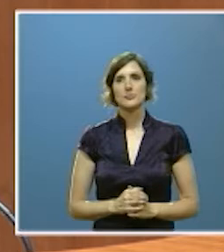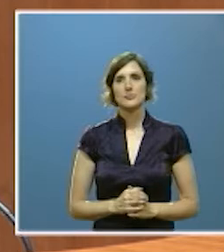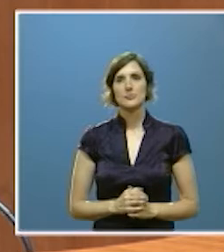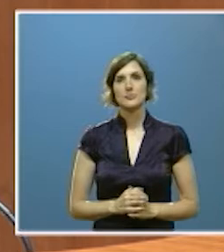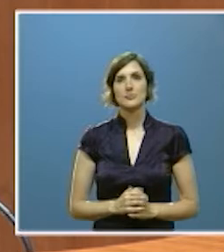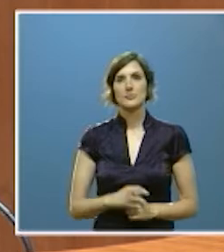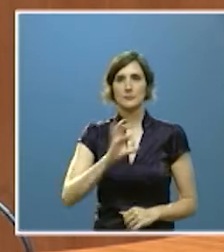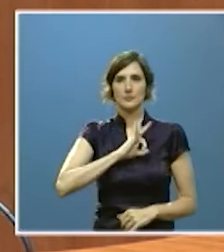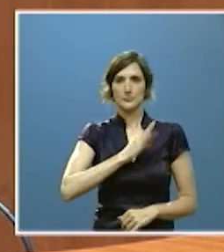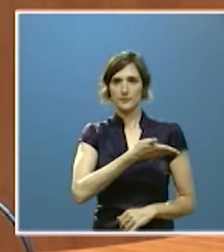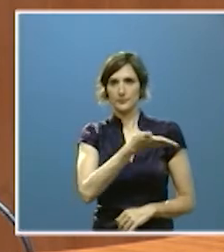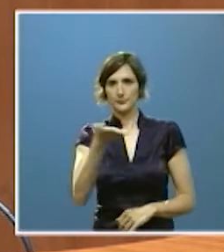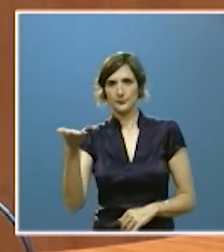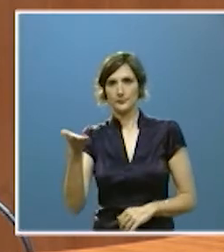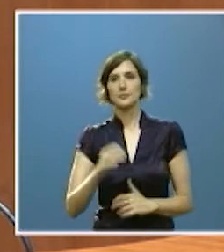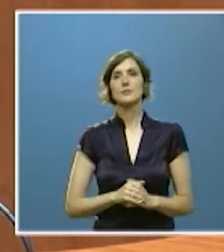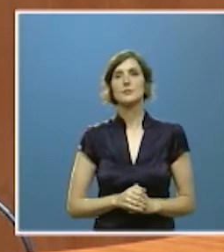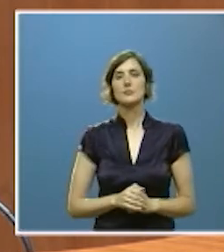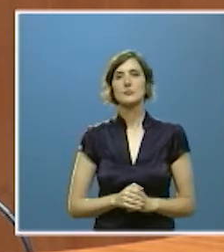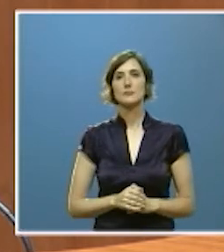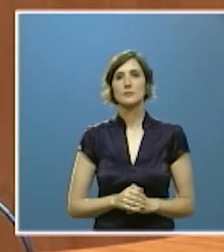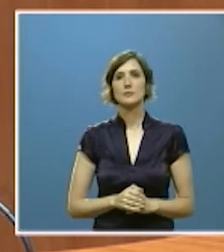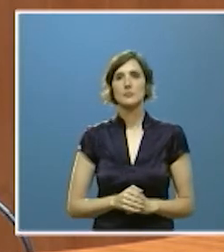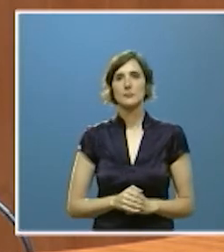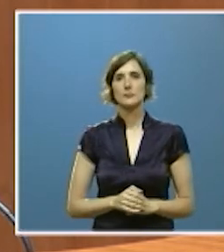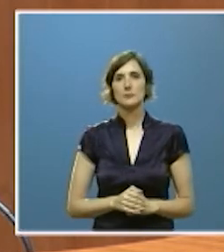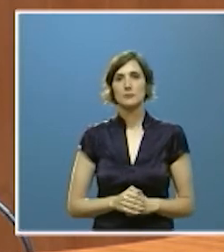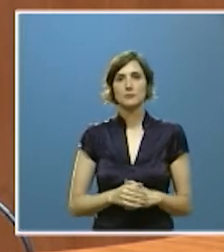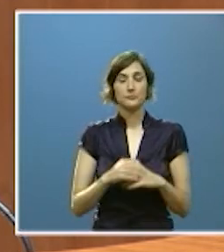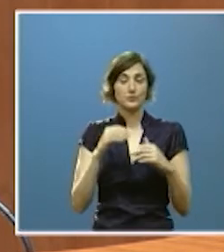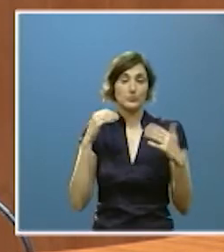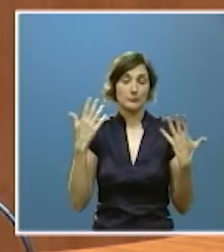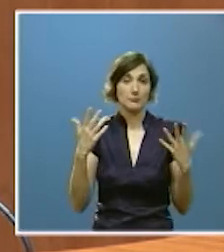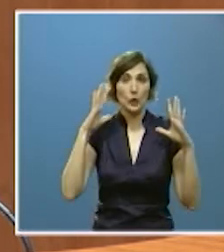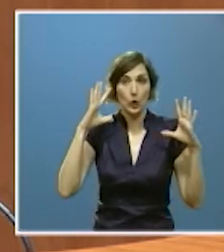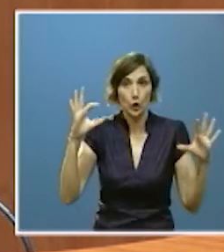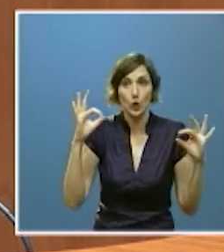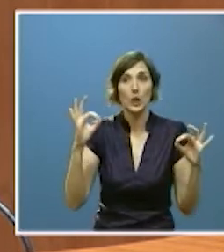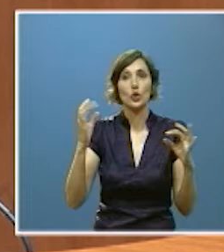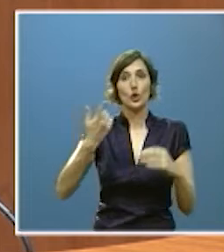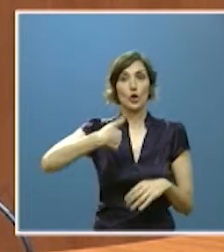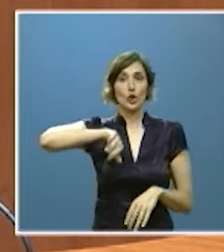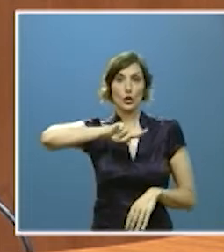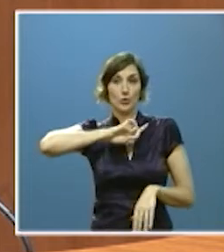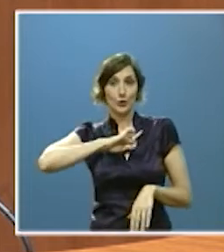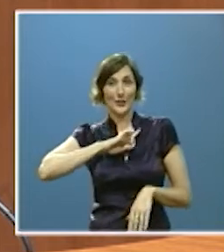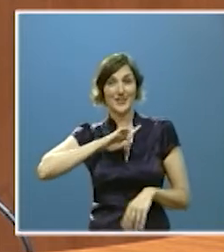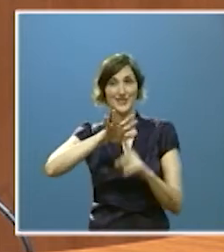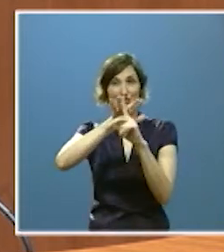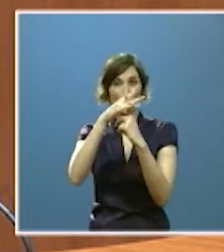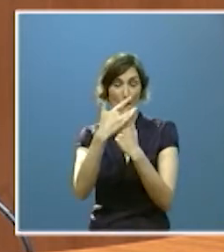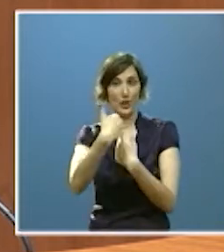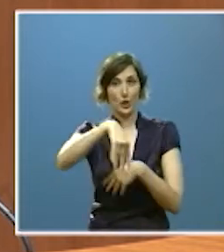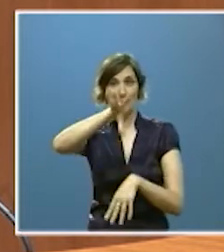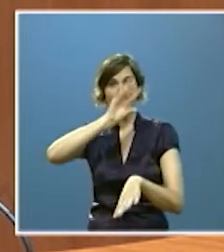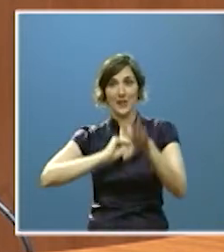señorías con toda racionalidad entendiendo las circunstancias de